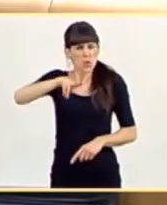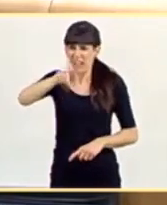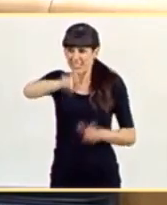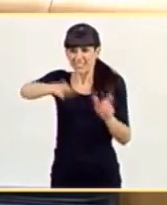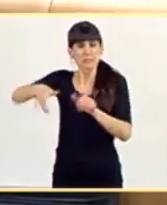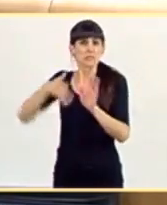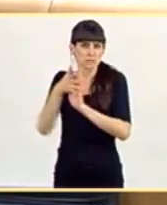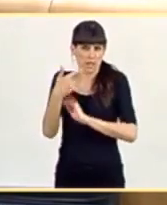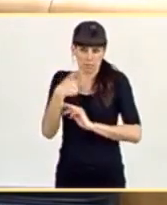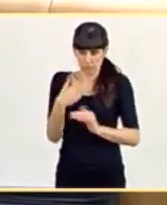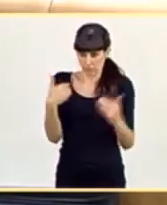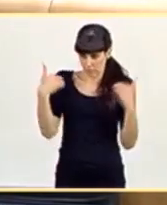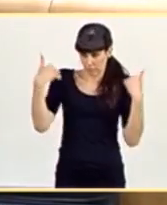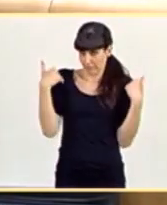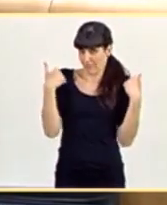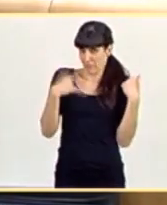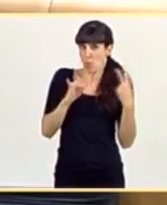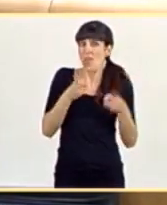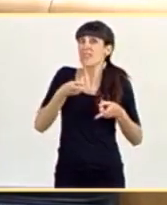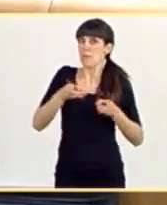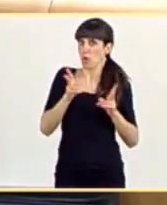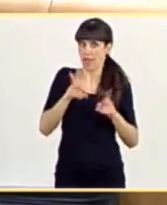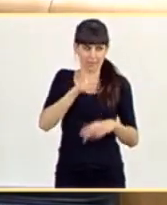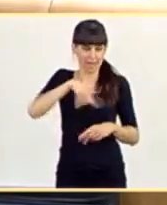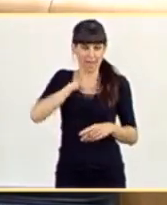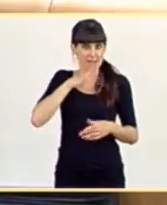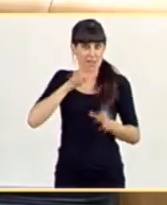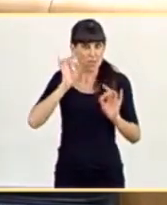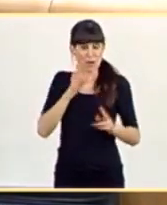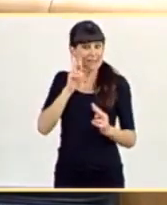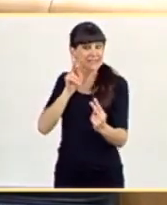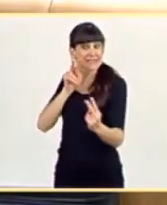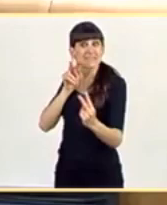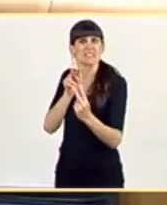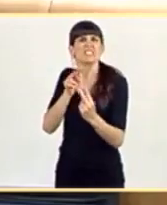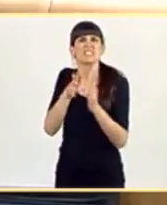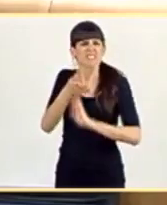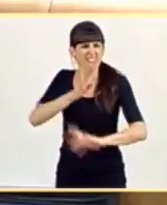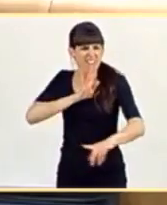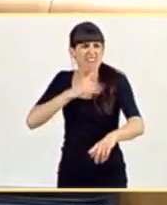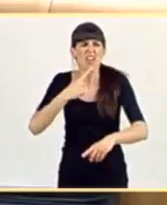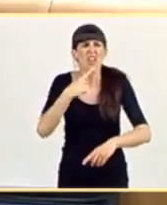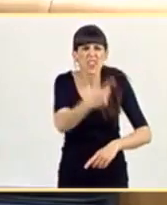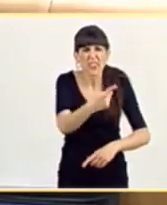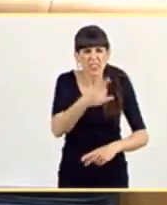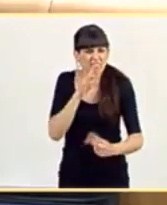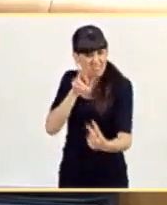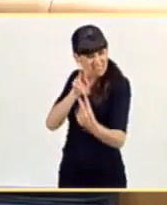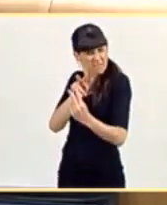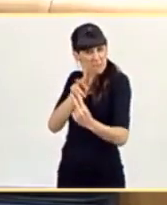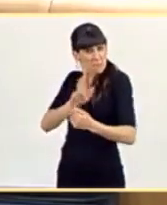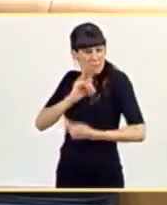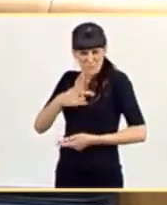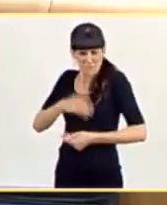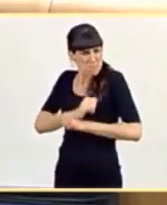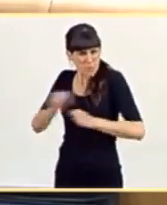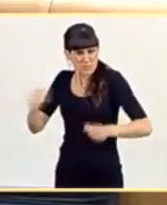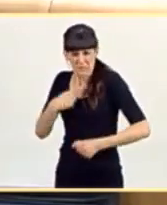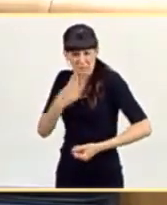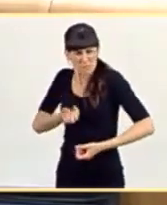teniendo un cargo de responsabilidad en una democracia como la nuestra, mirándole a los ojos, es lo que usted acaba de decirles.